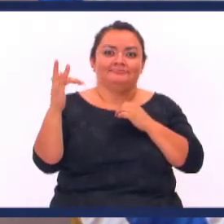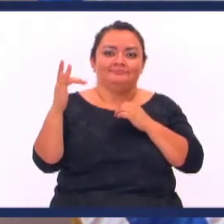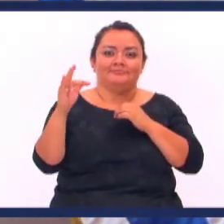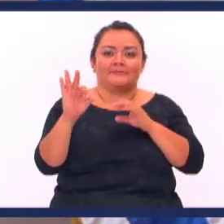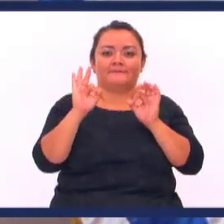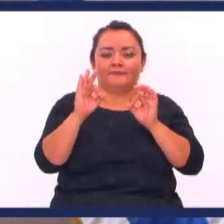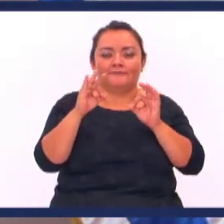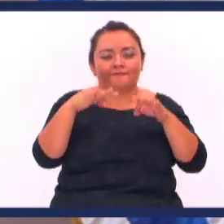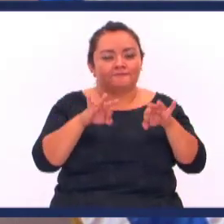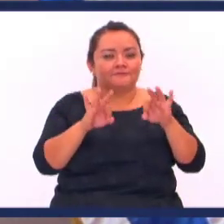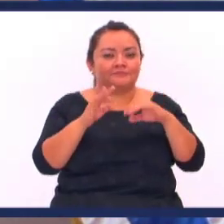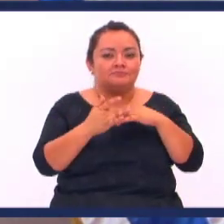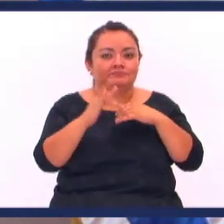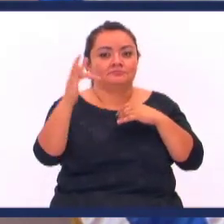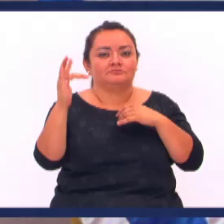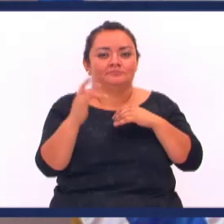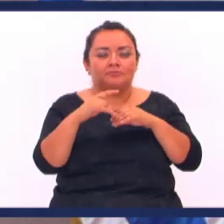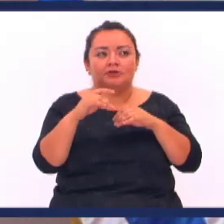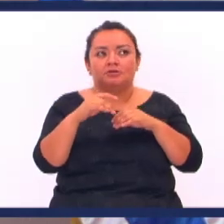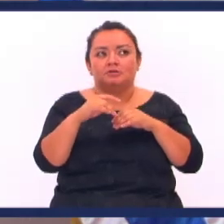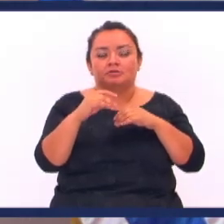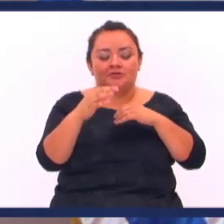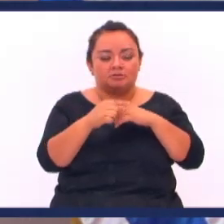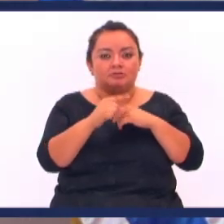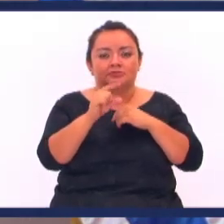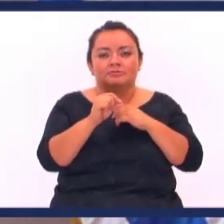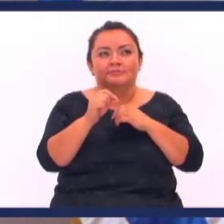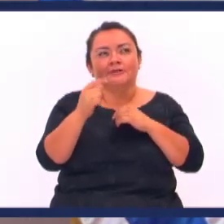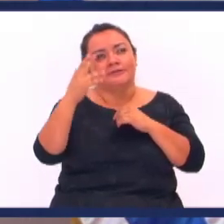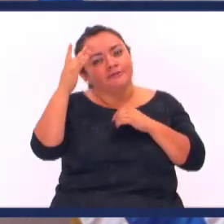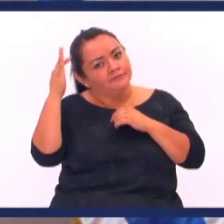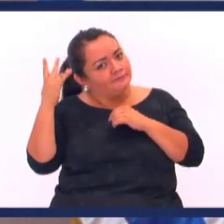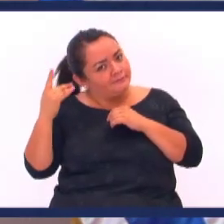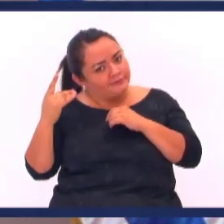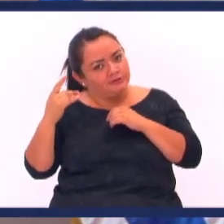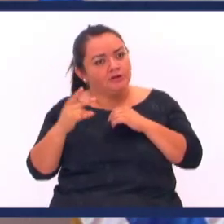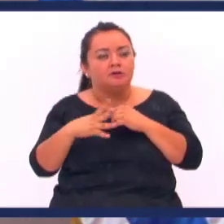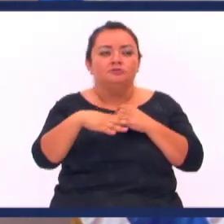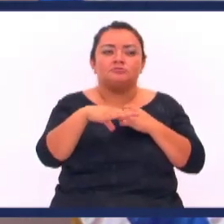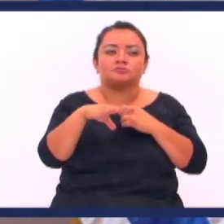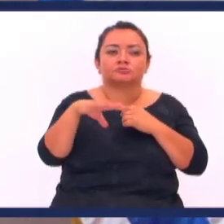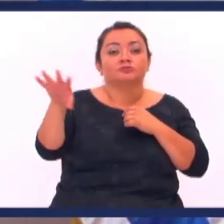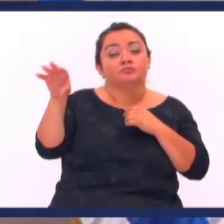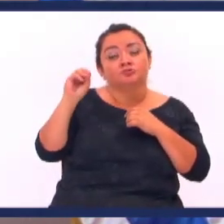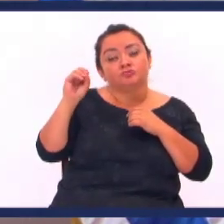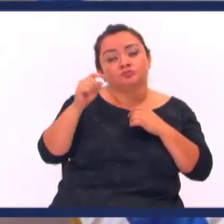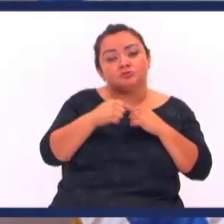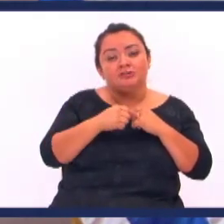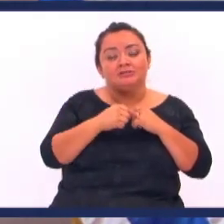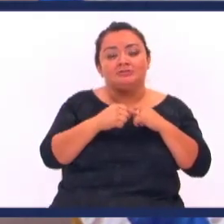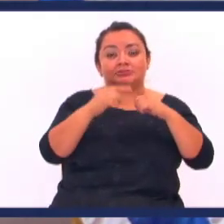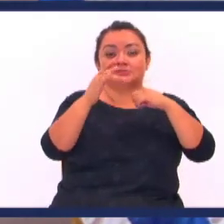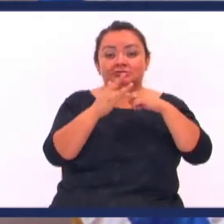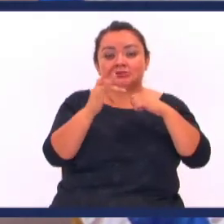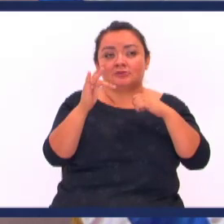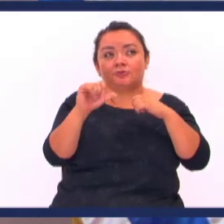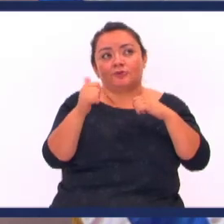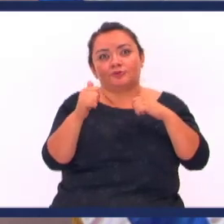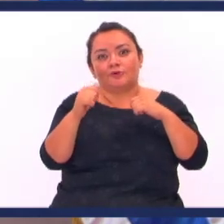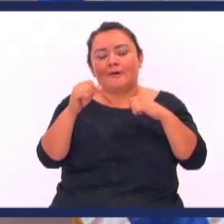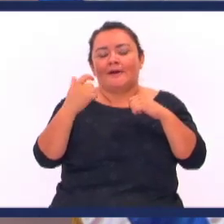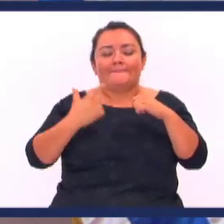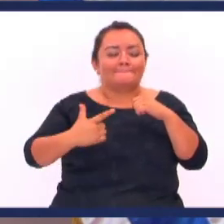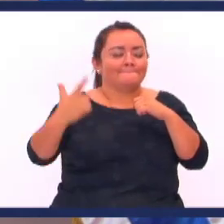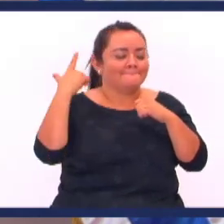tiene Mejores cortes Hay diamantes Un poco amarillentos Hay otros azulados Hay otros que son Extremadamente